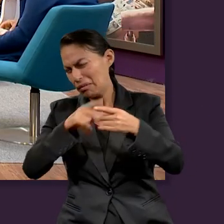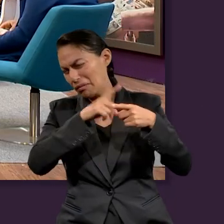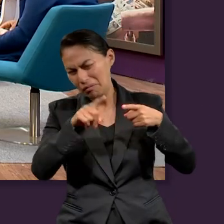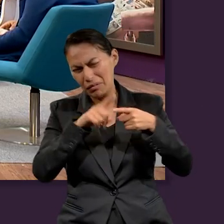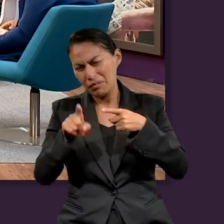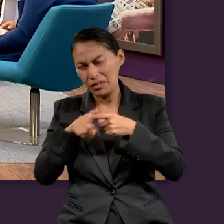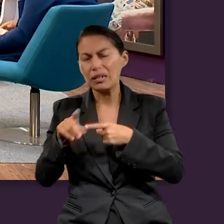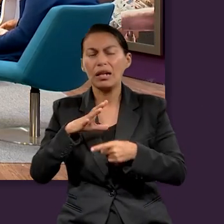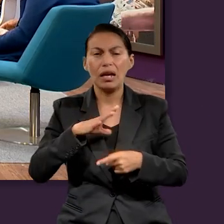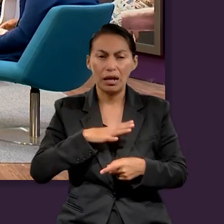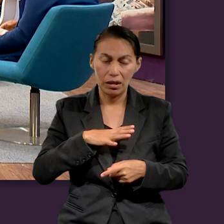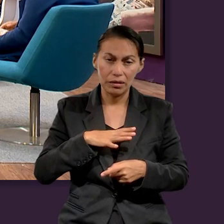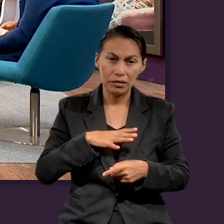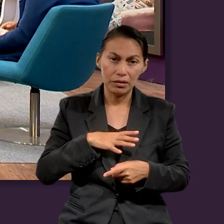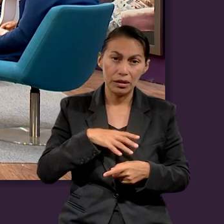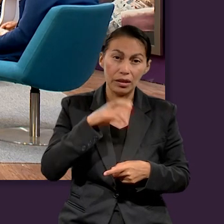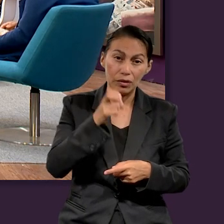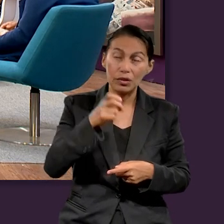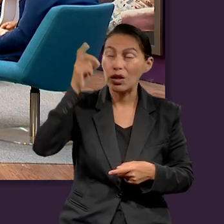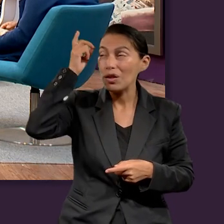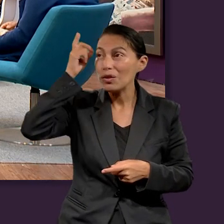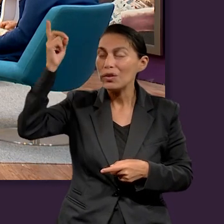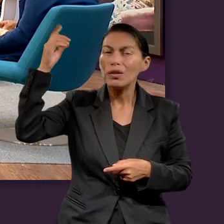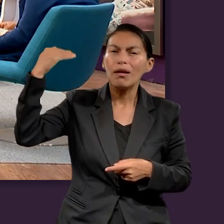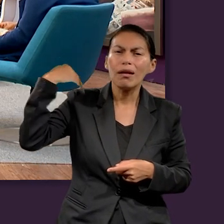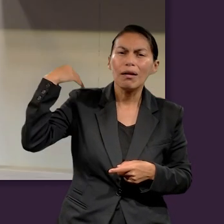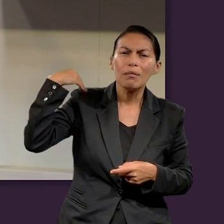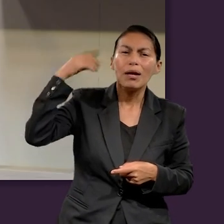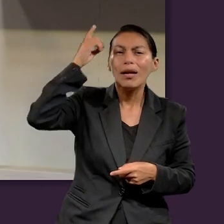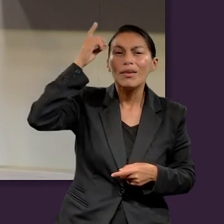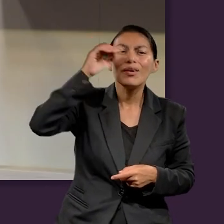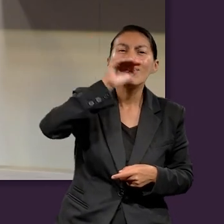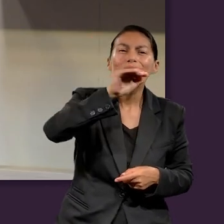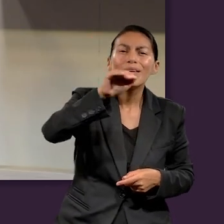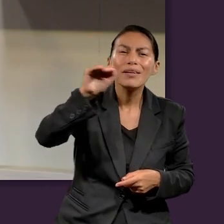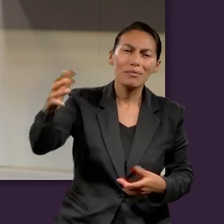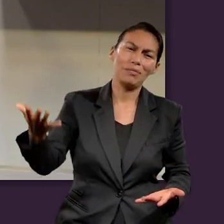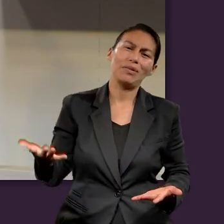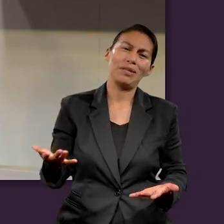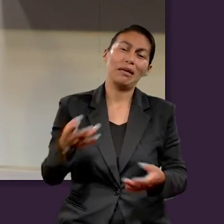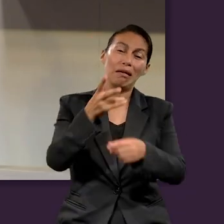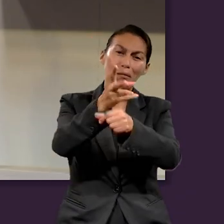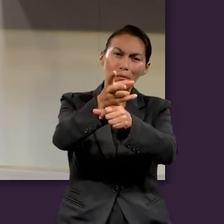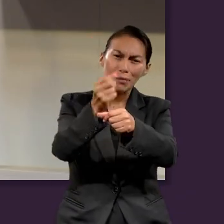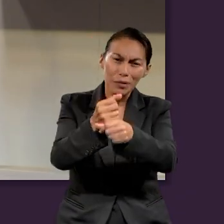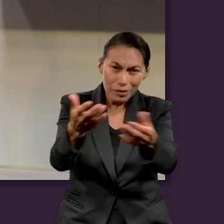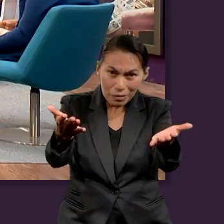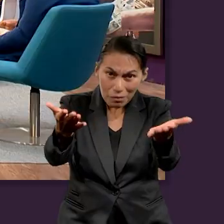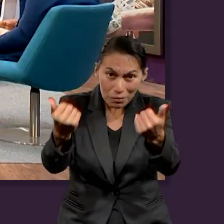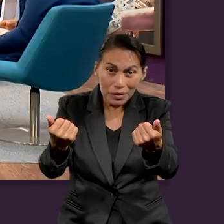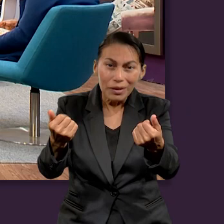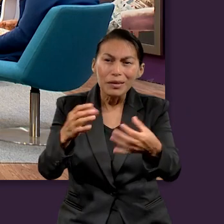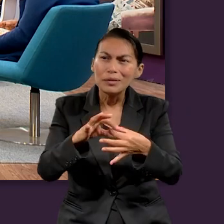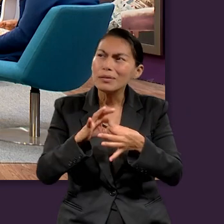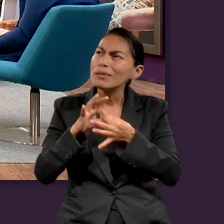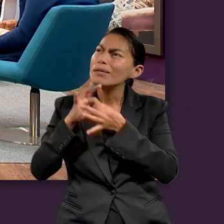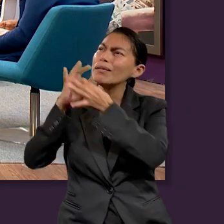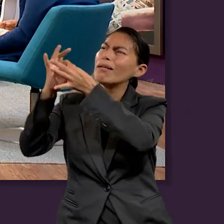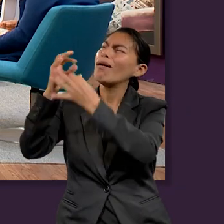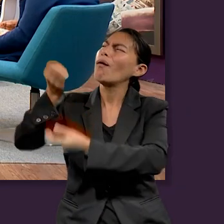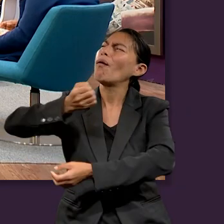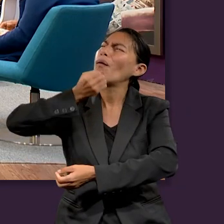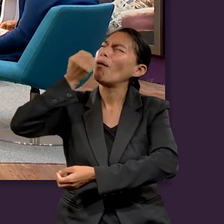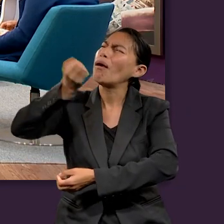religiones. En todas las religiones. todas las religiones. Entonces, Dios está llamando a su pueblo. Juan Corzo nos invita a